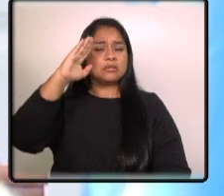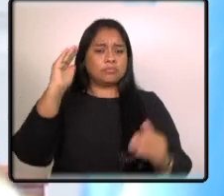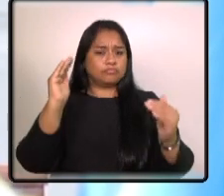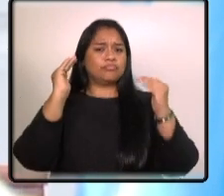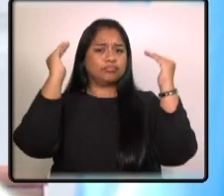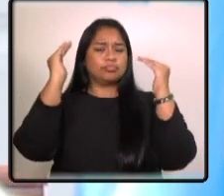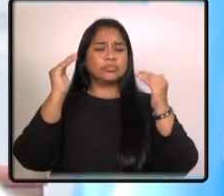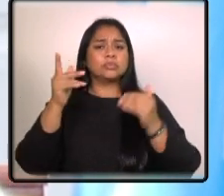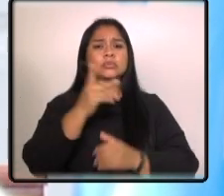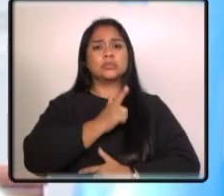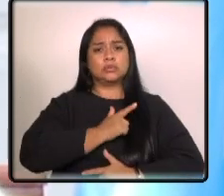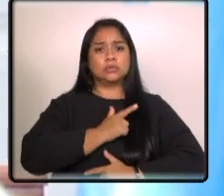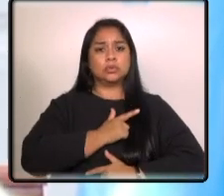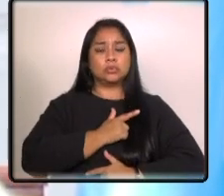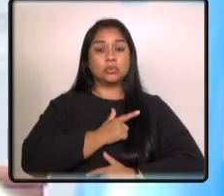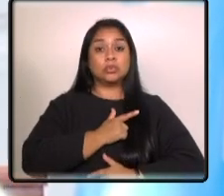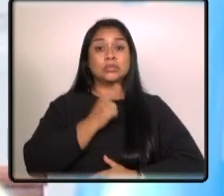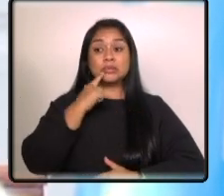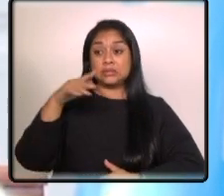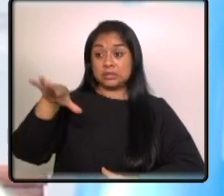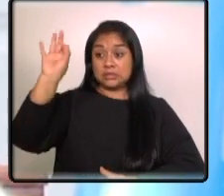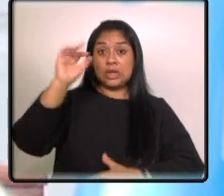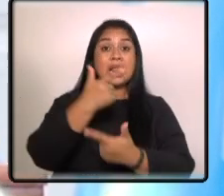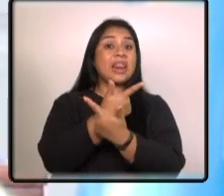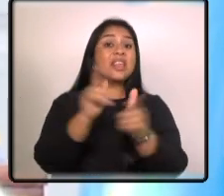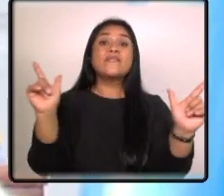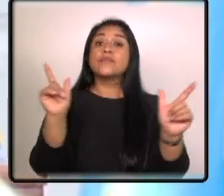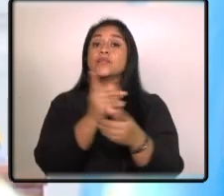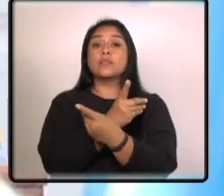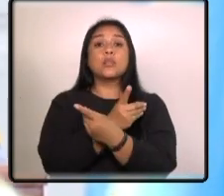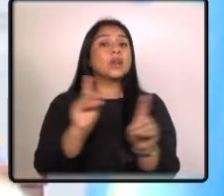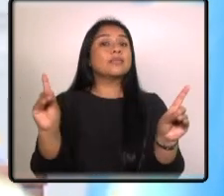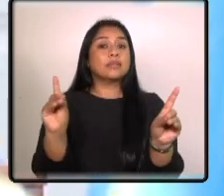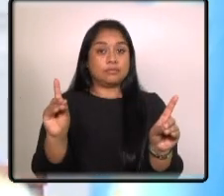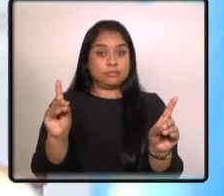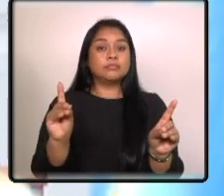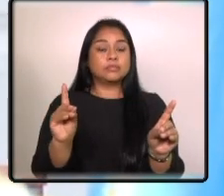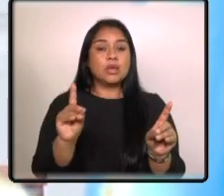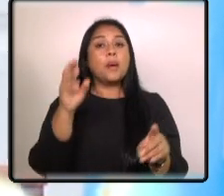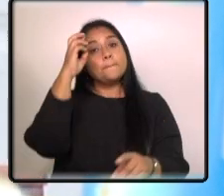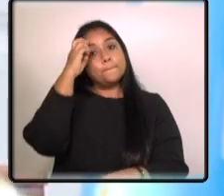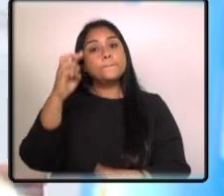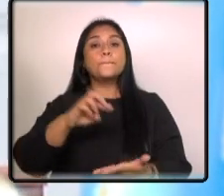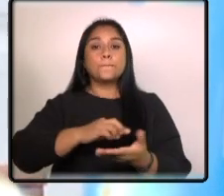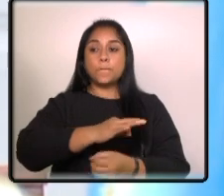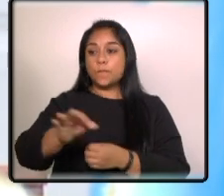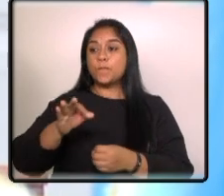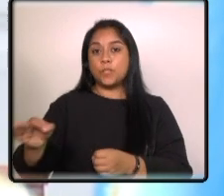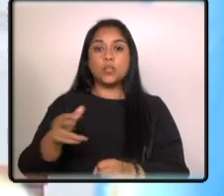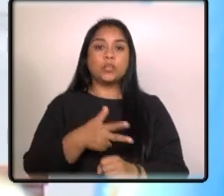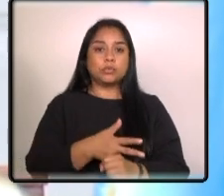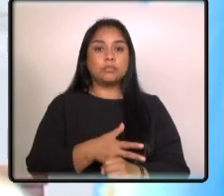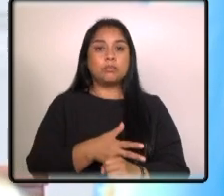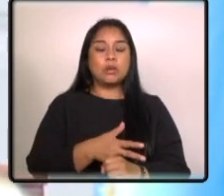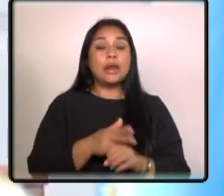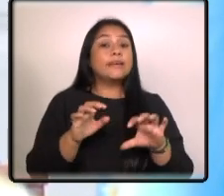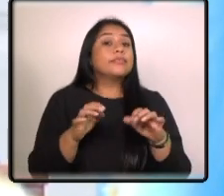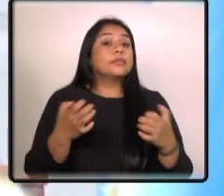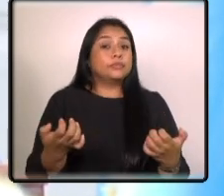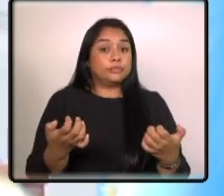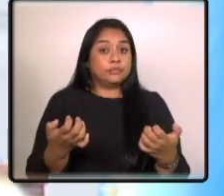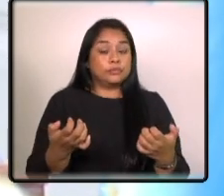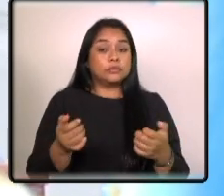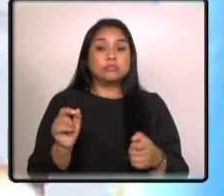general del ejército electo libre y democráticamente por el pueblo de guatemala por tanto